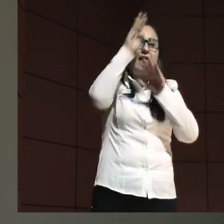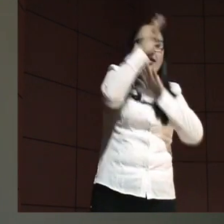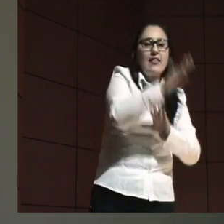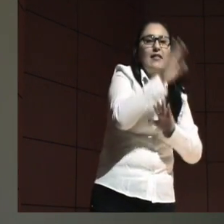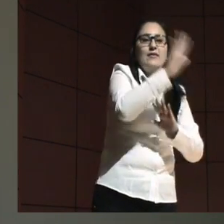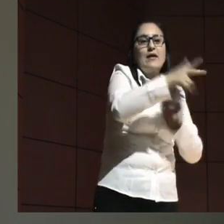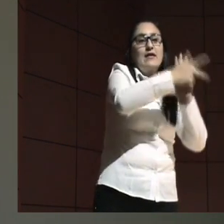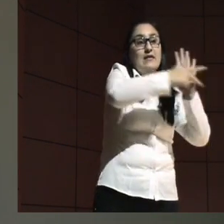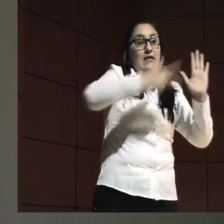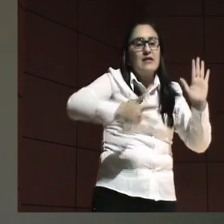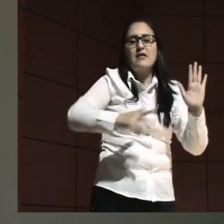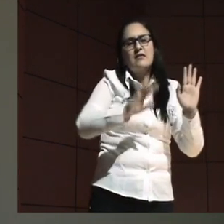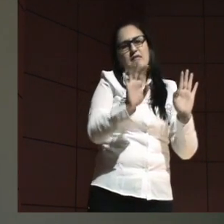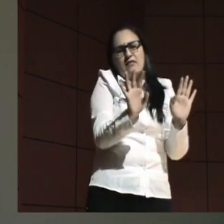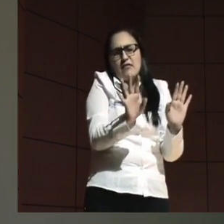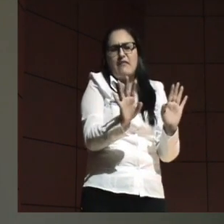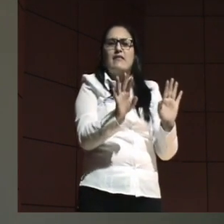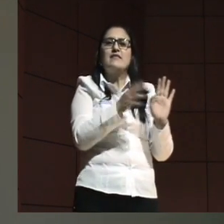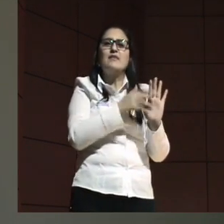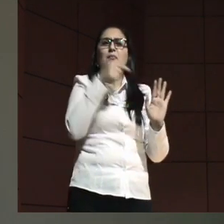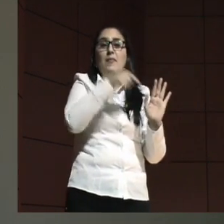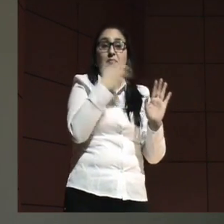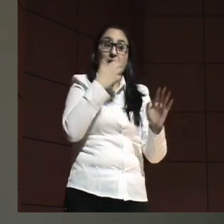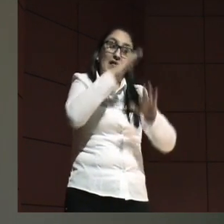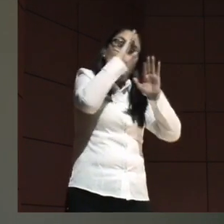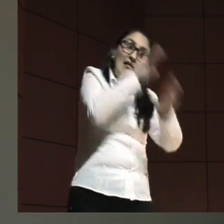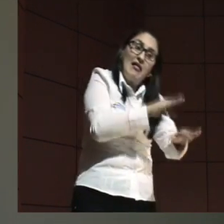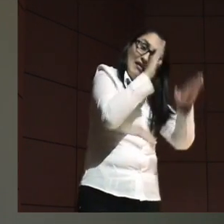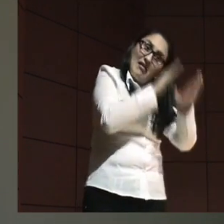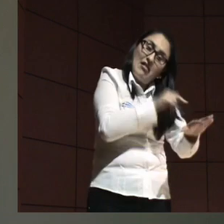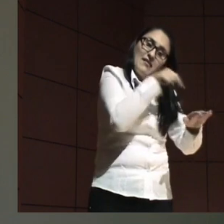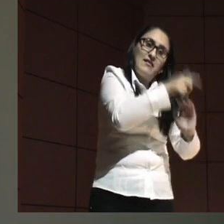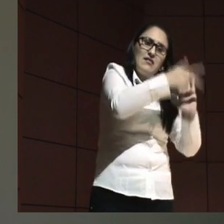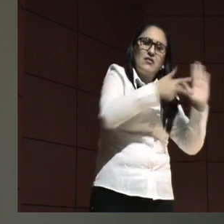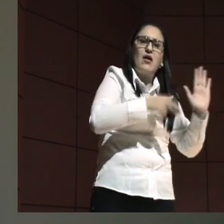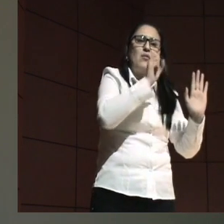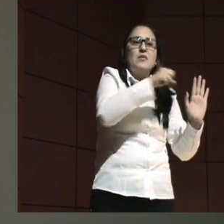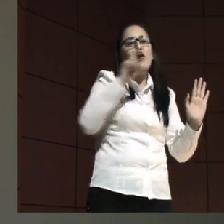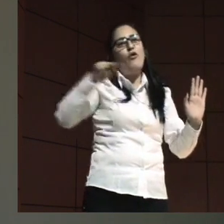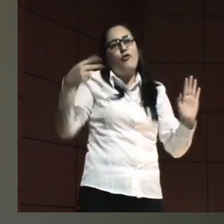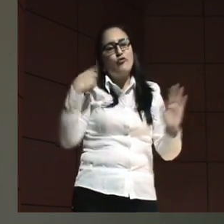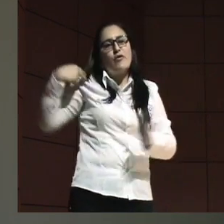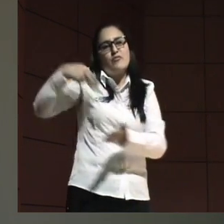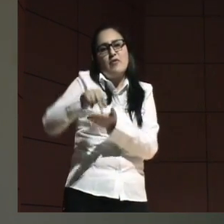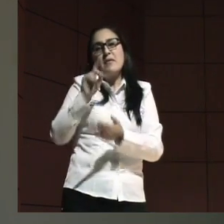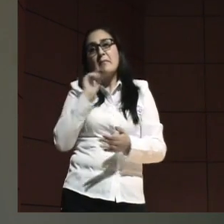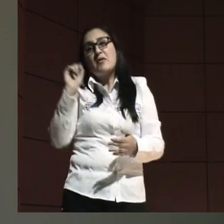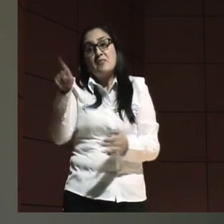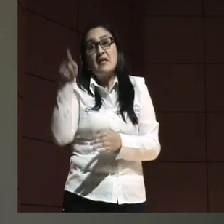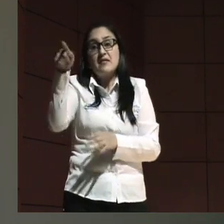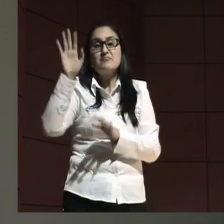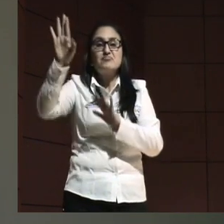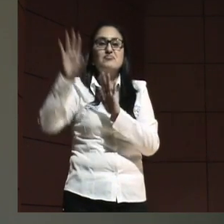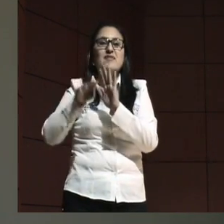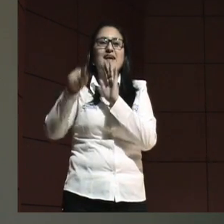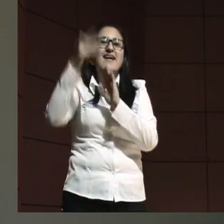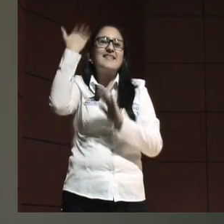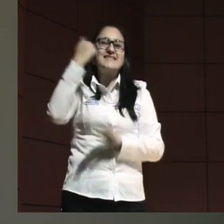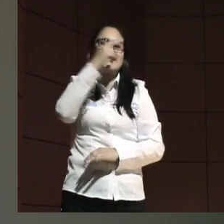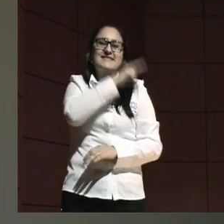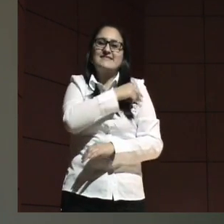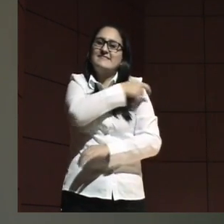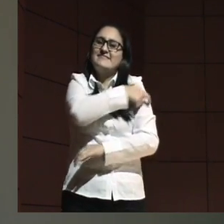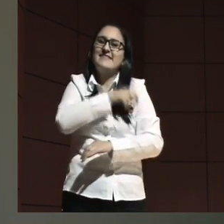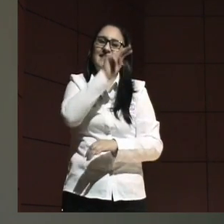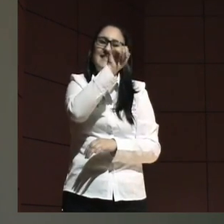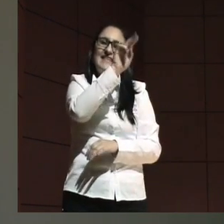constitucionalismo porque para eso pues podemos consultar a Kali Schmidt y preguntar si el régimen nazi fue constitucional.